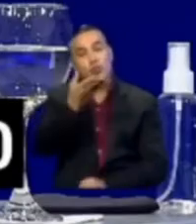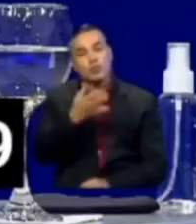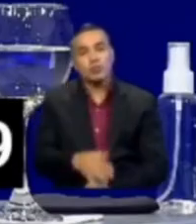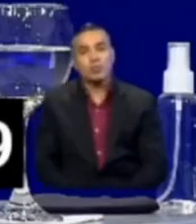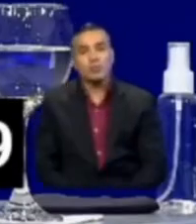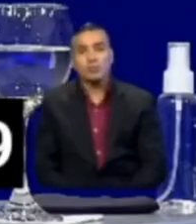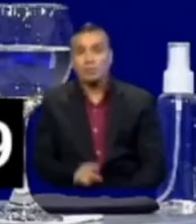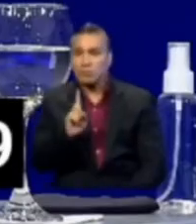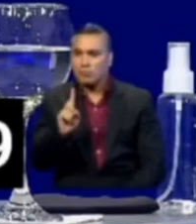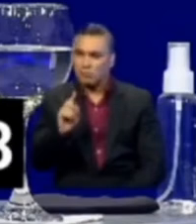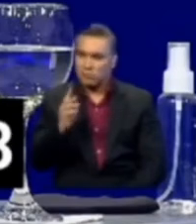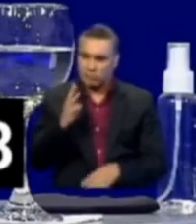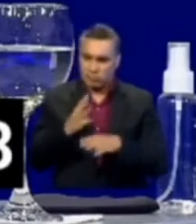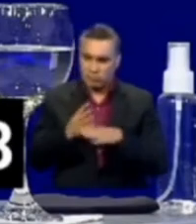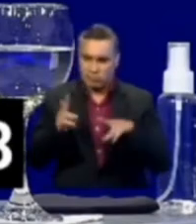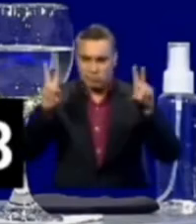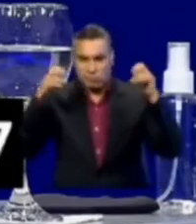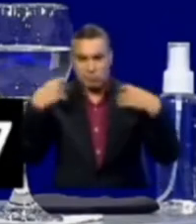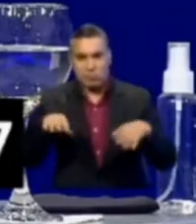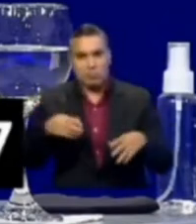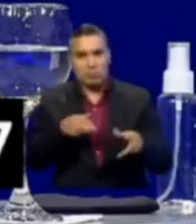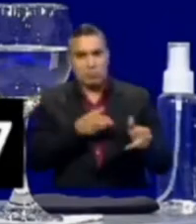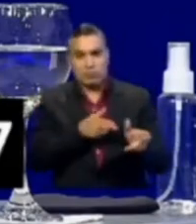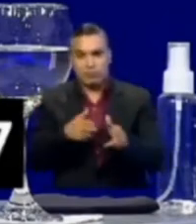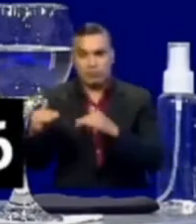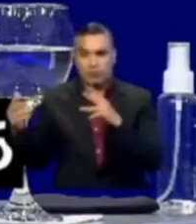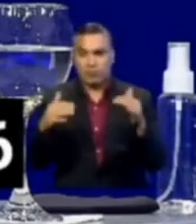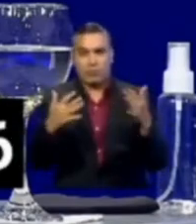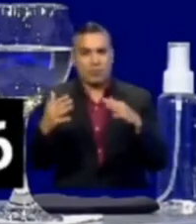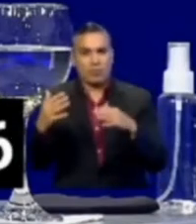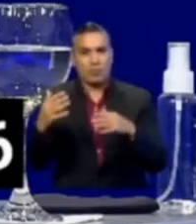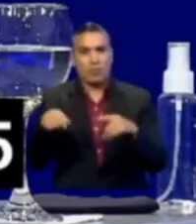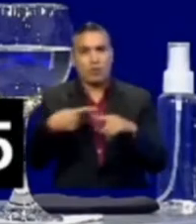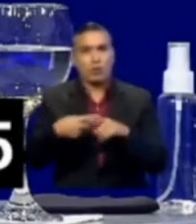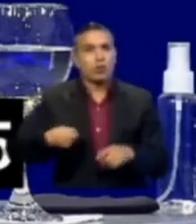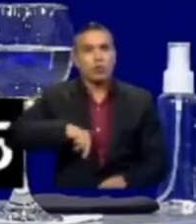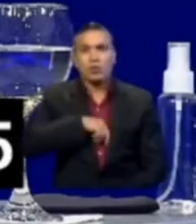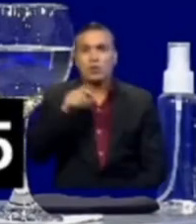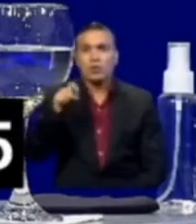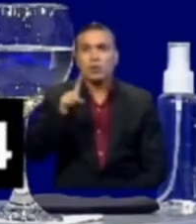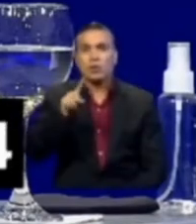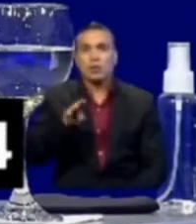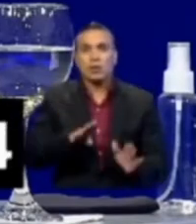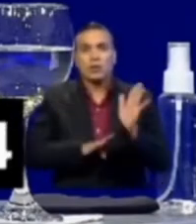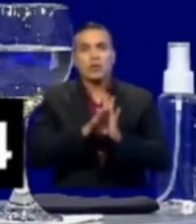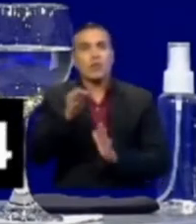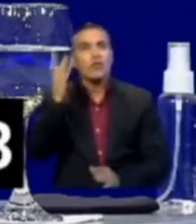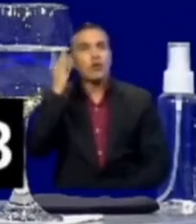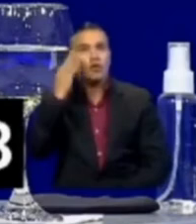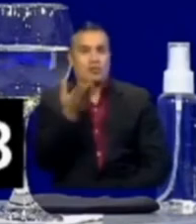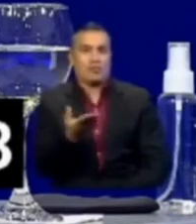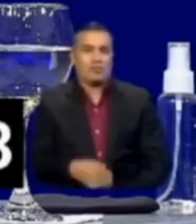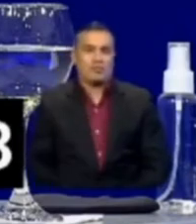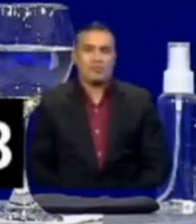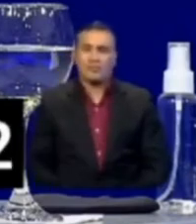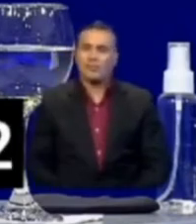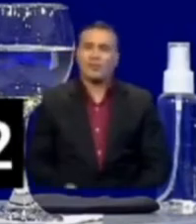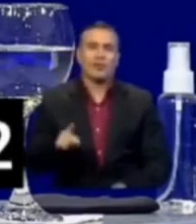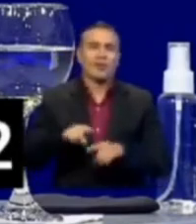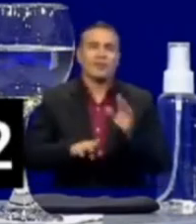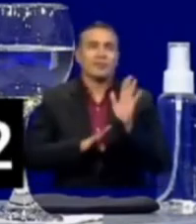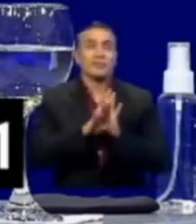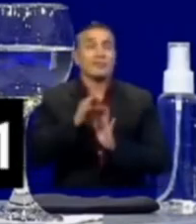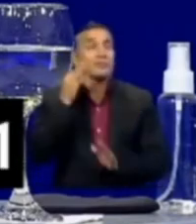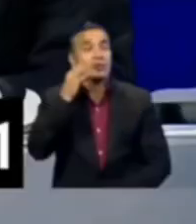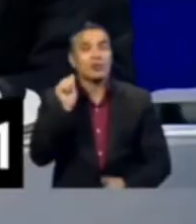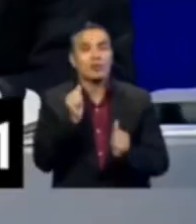Bueno, aquí parece que están hablando en el contexto de la Guerra Fría, cuando nosotros lo que necesitamos es avanzar hacia el futuro. No podemos avanzar al